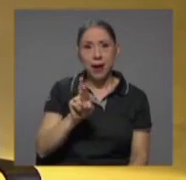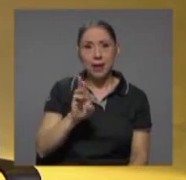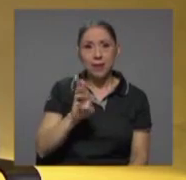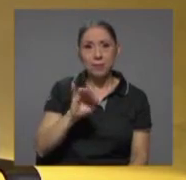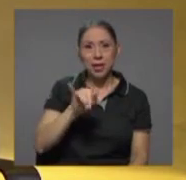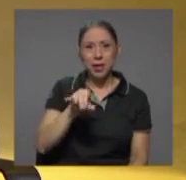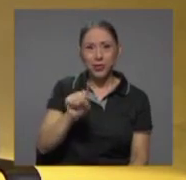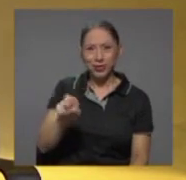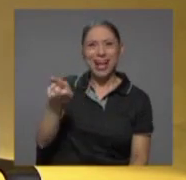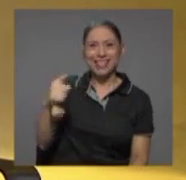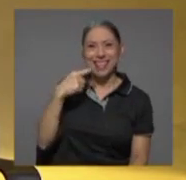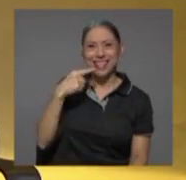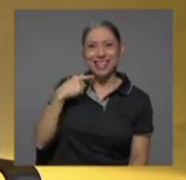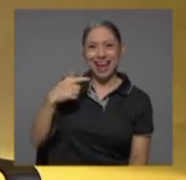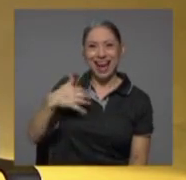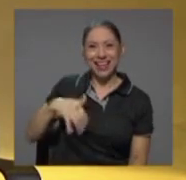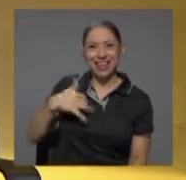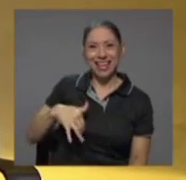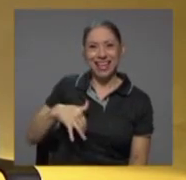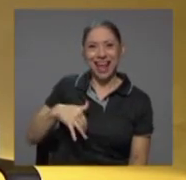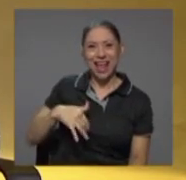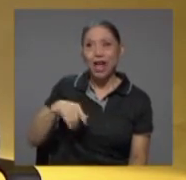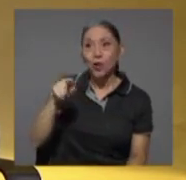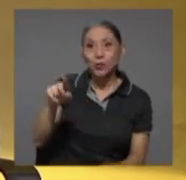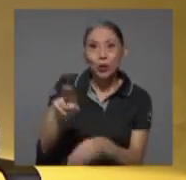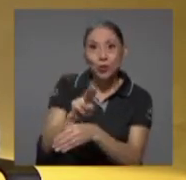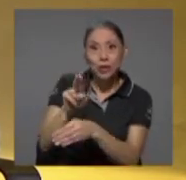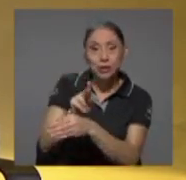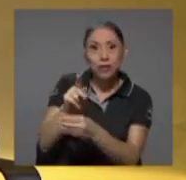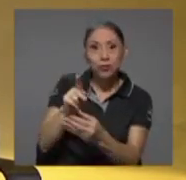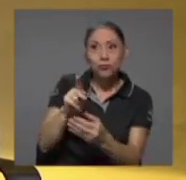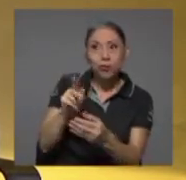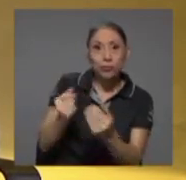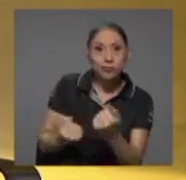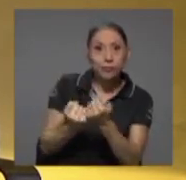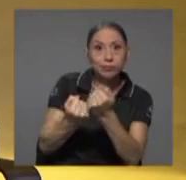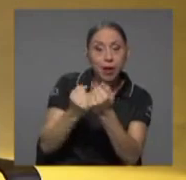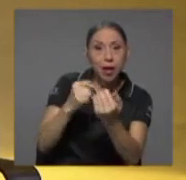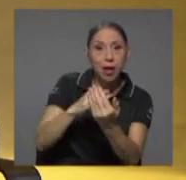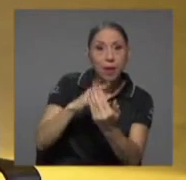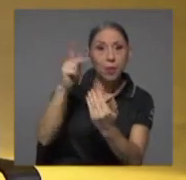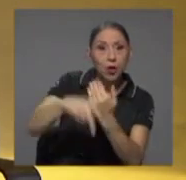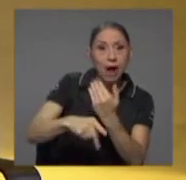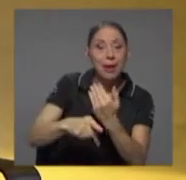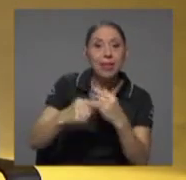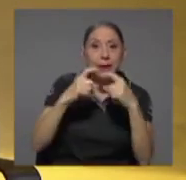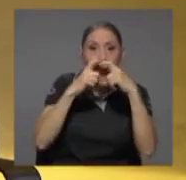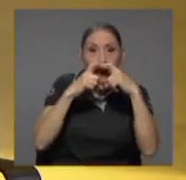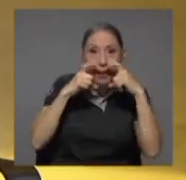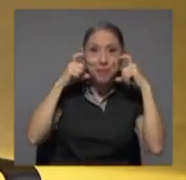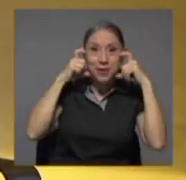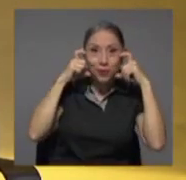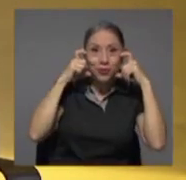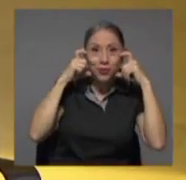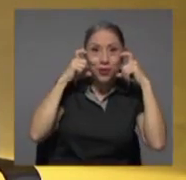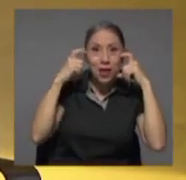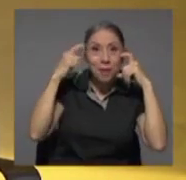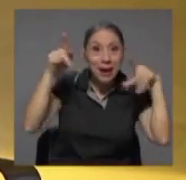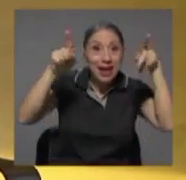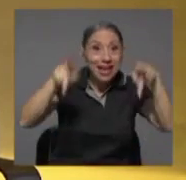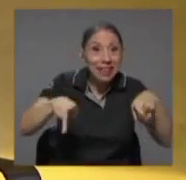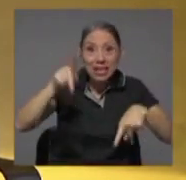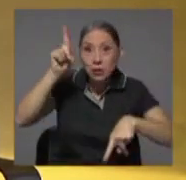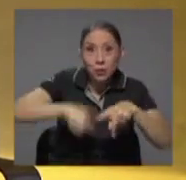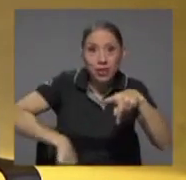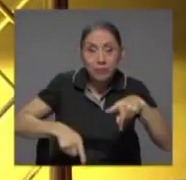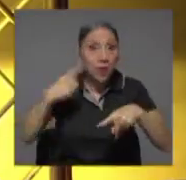de cubrebocas para gente que no tiene acceso porque como decimos la salud es